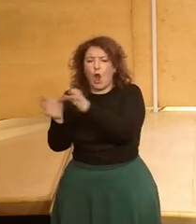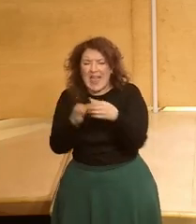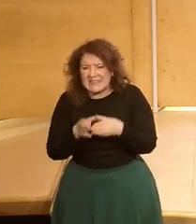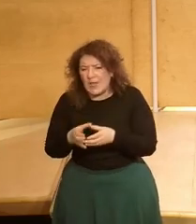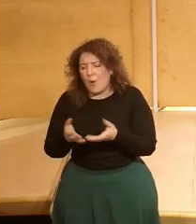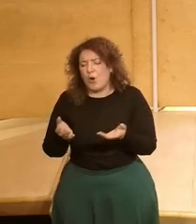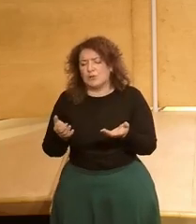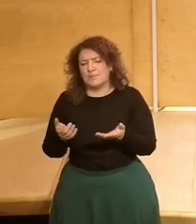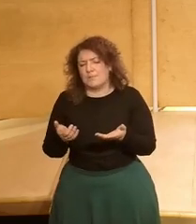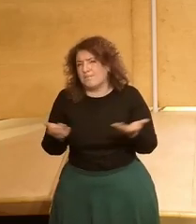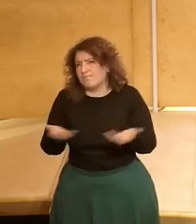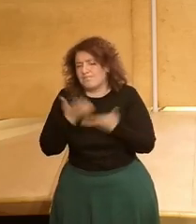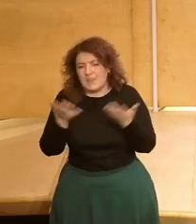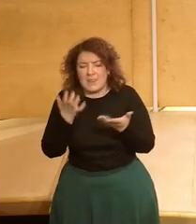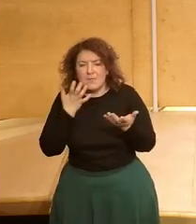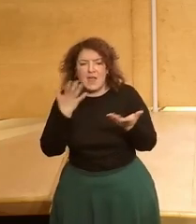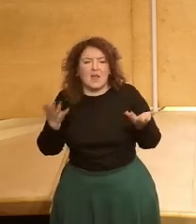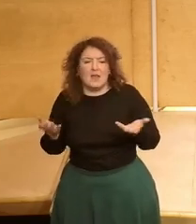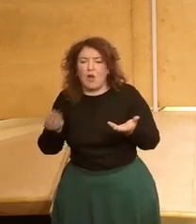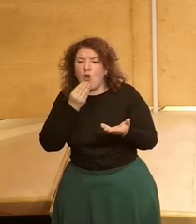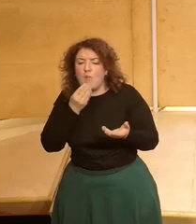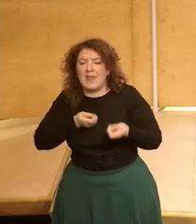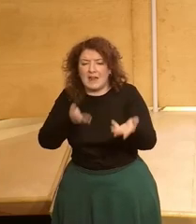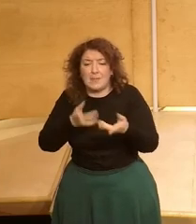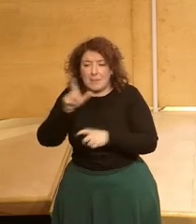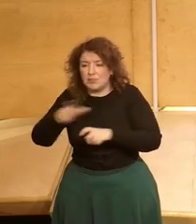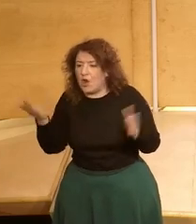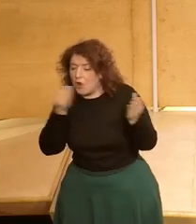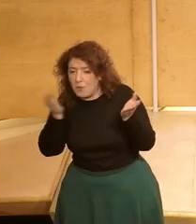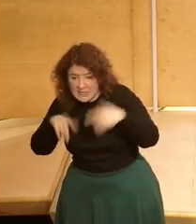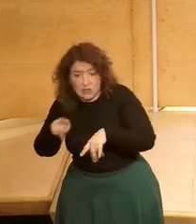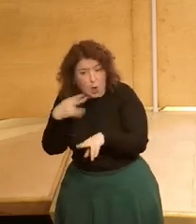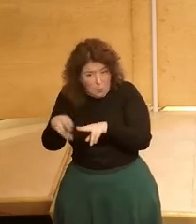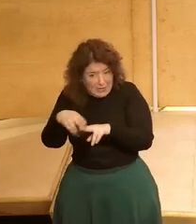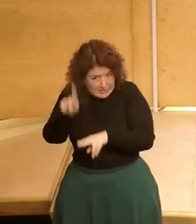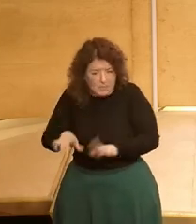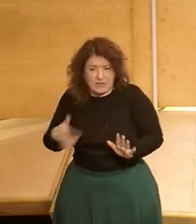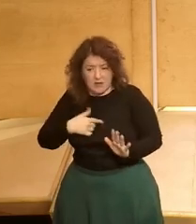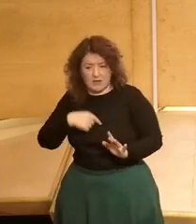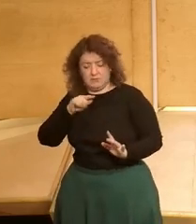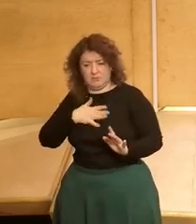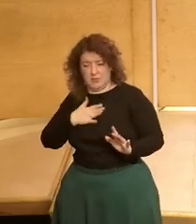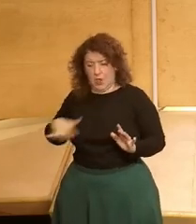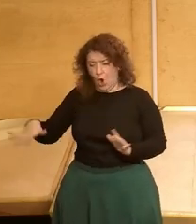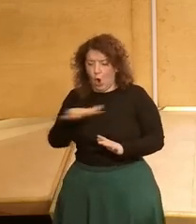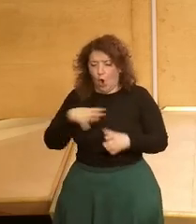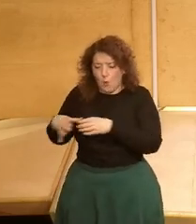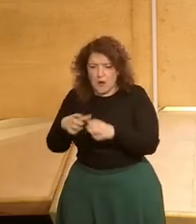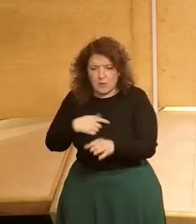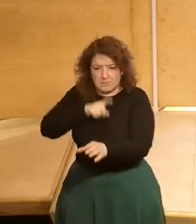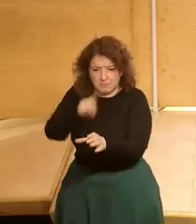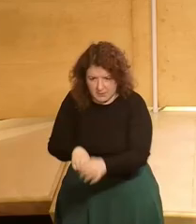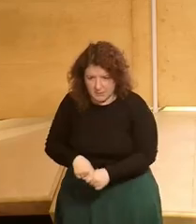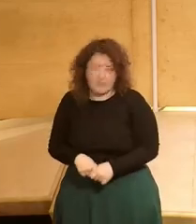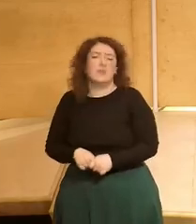a ayudar a repartir comida entre las personas que no tienen eso también es política implicarte en tu comunidad grupos